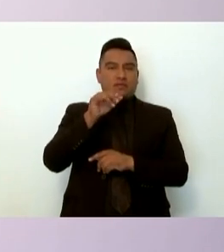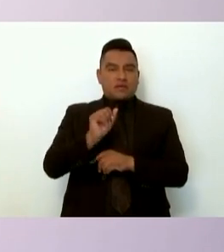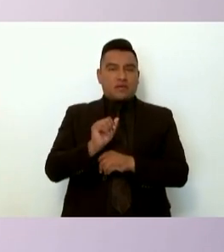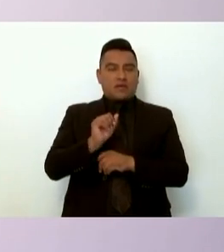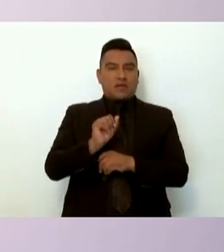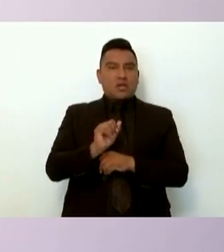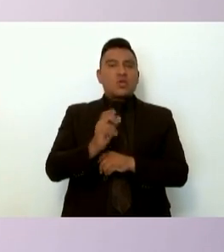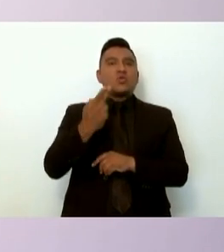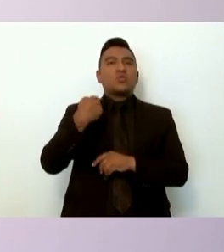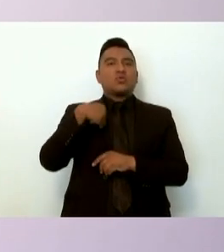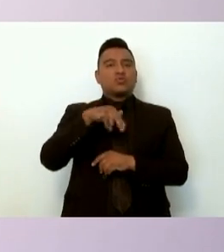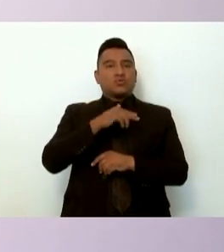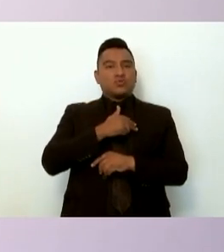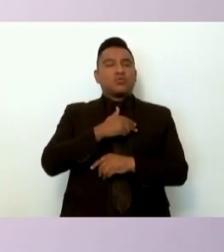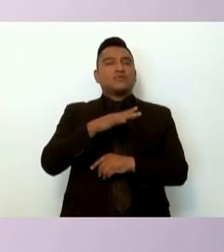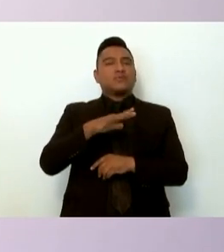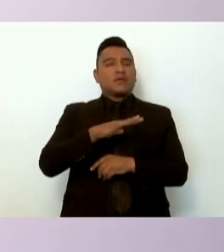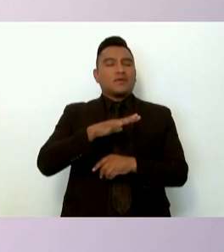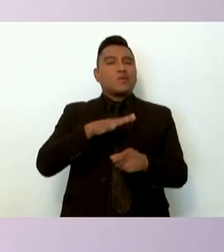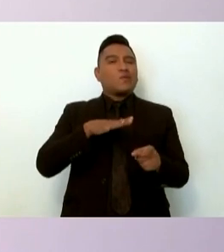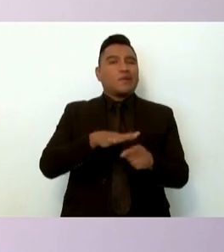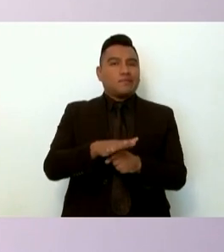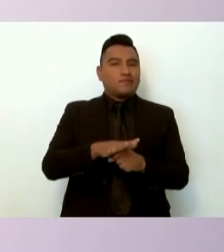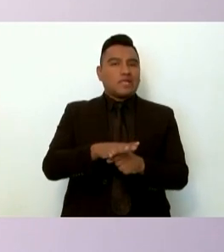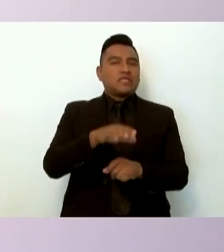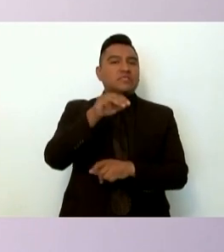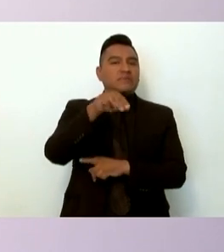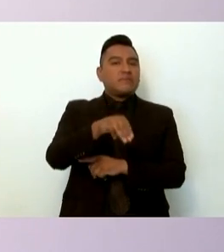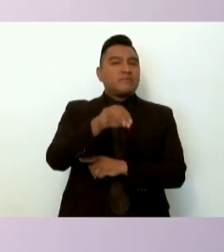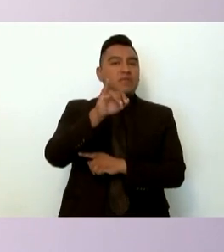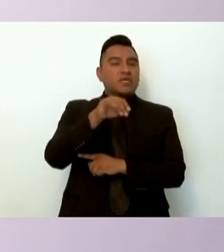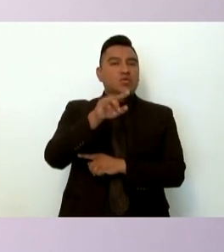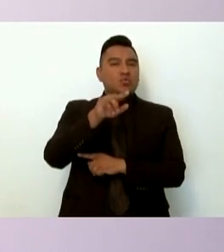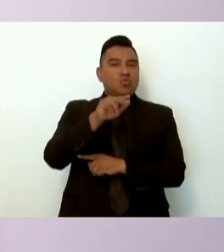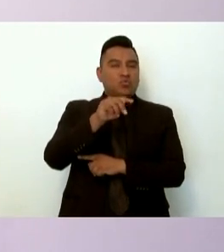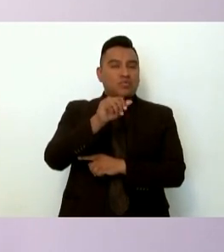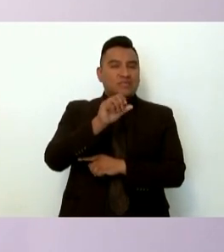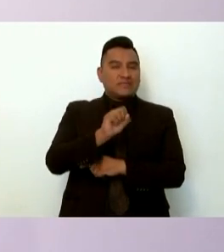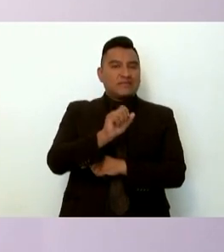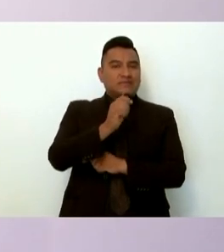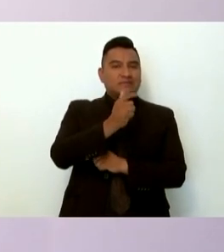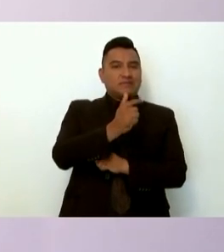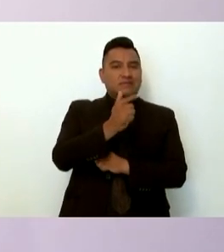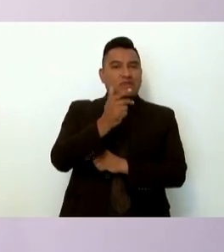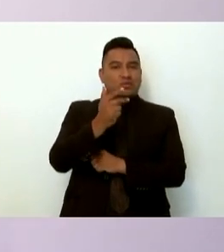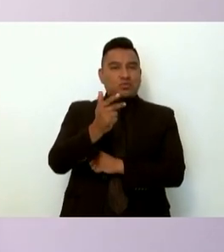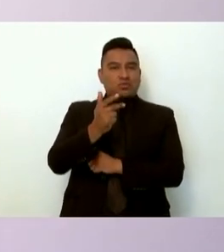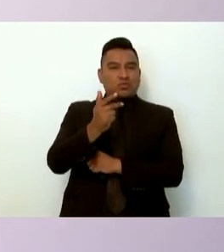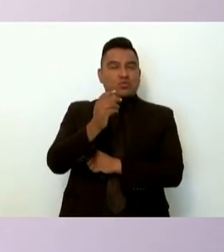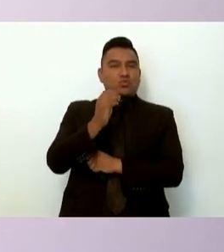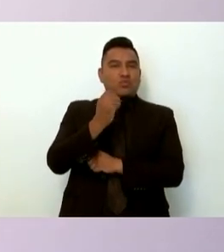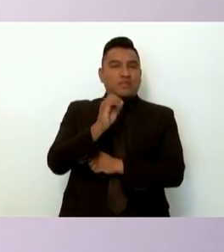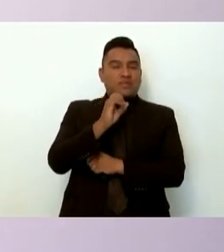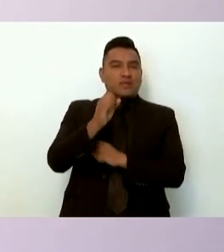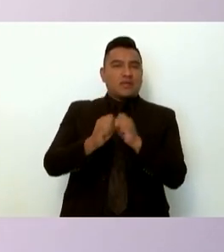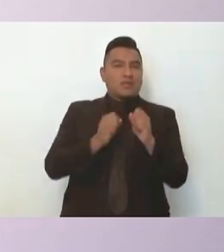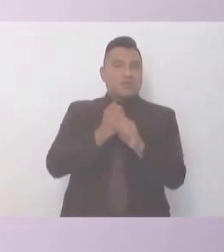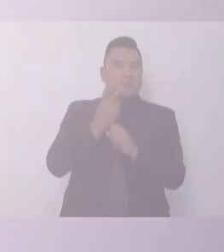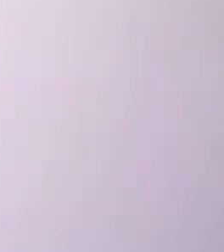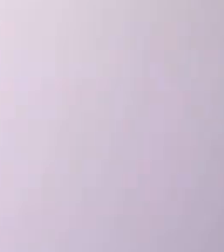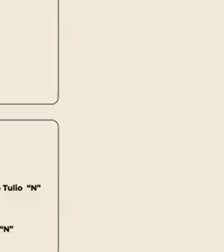minutas de esas reuniones del 7 y 8 de octubre de 2014 donde estaban